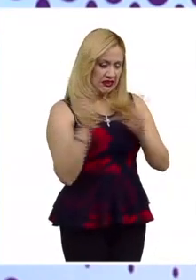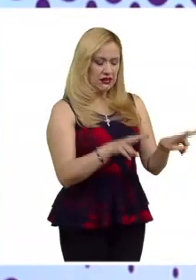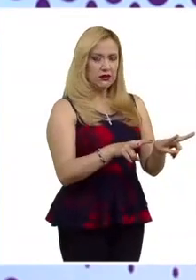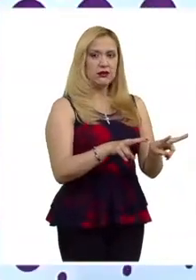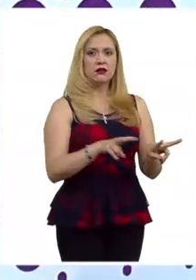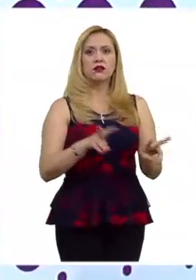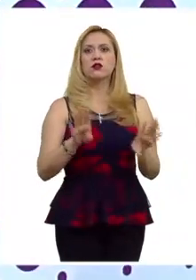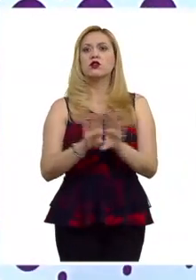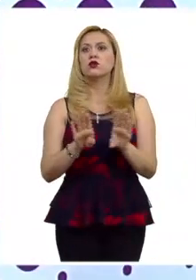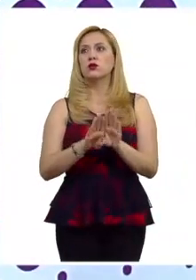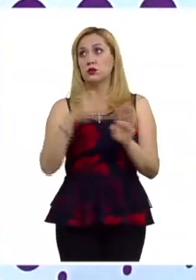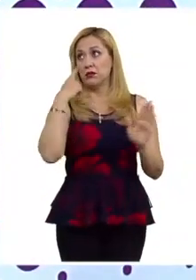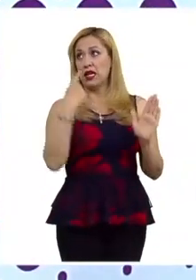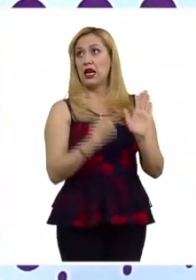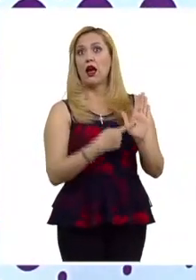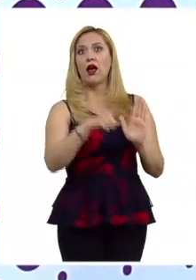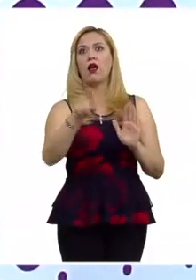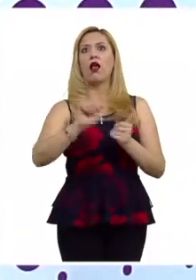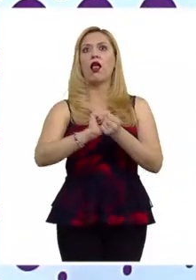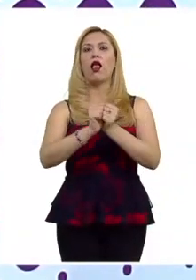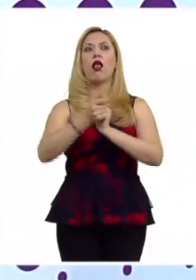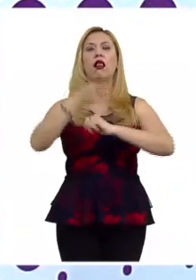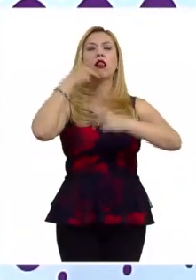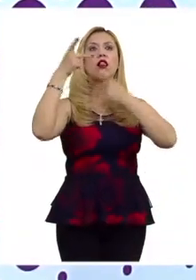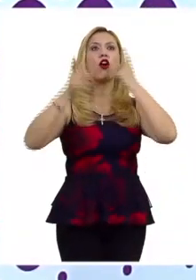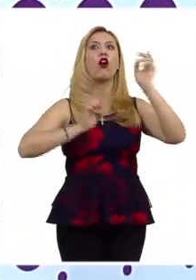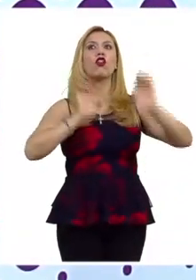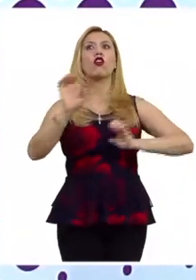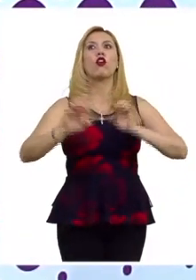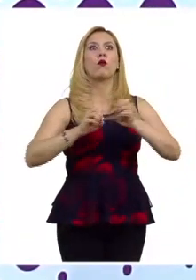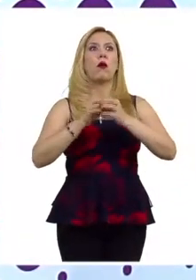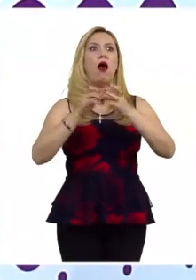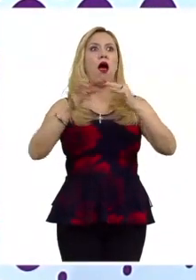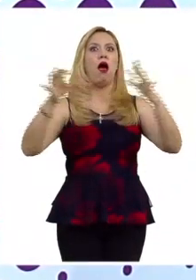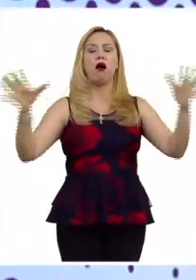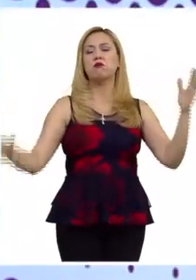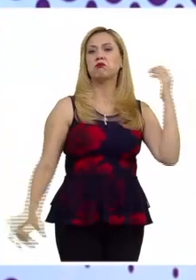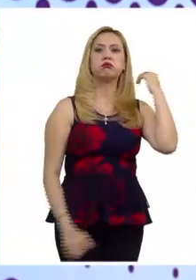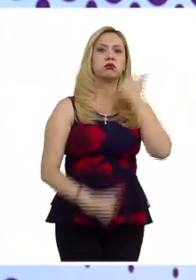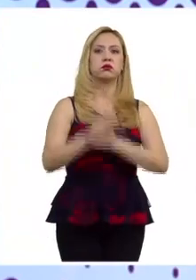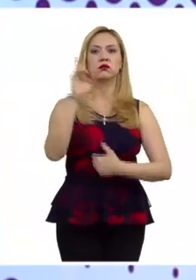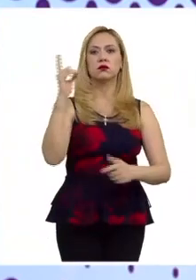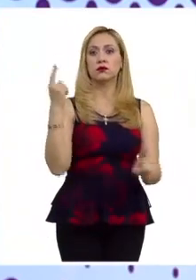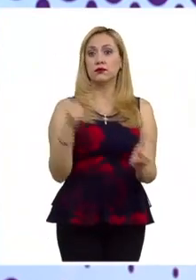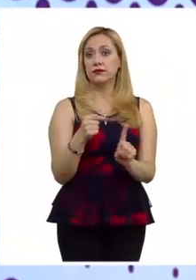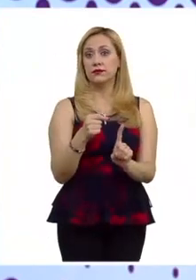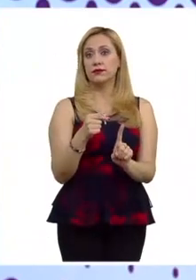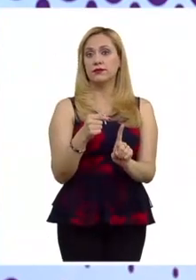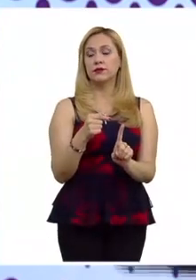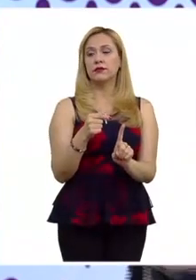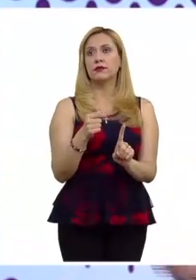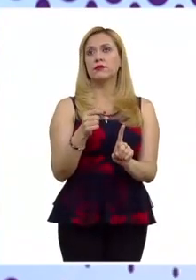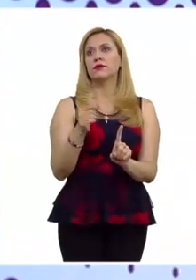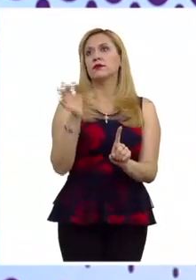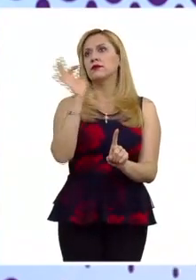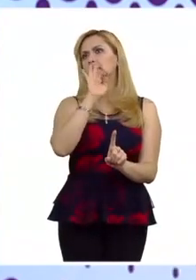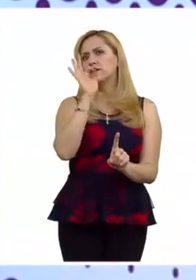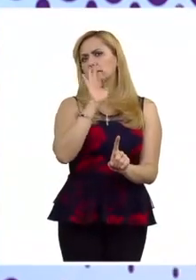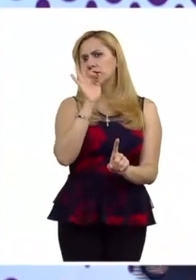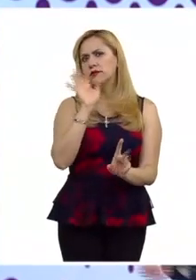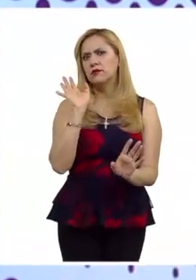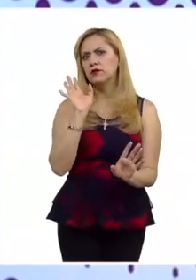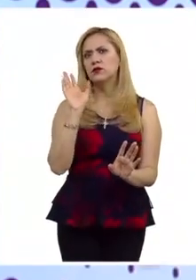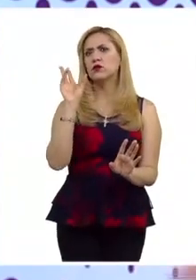discurso de odio puede llegar. Pero hay otros desarrollos que se han hecho sobre discursos de odio que quizás no necesariamente